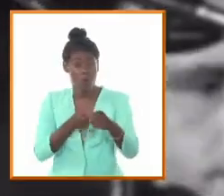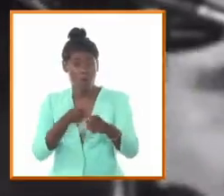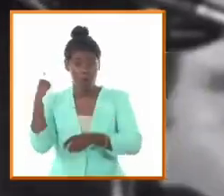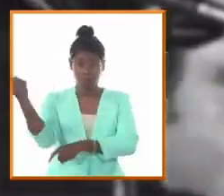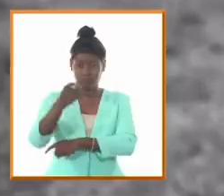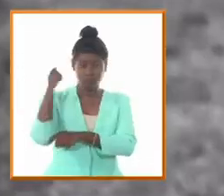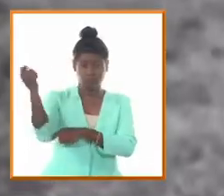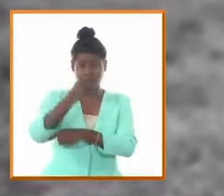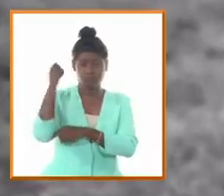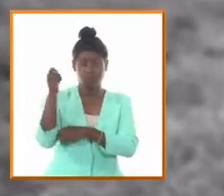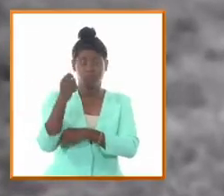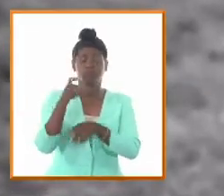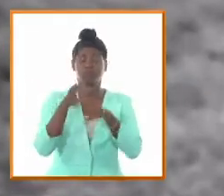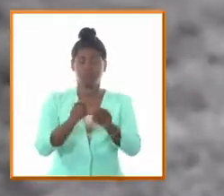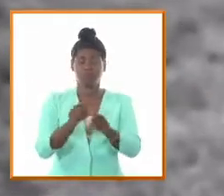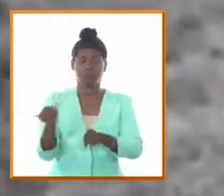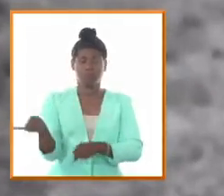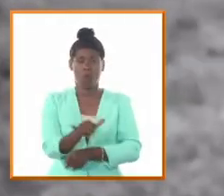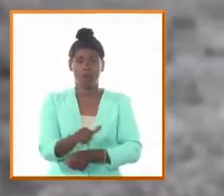de San Guilín